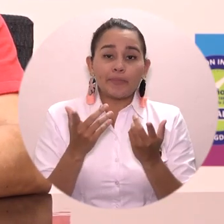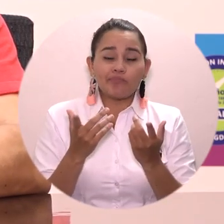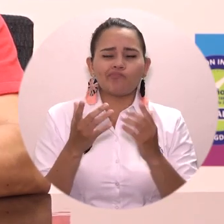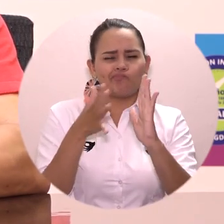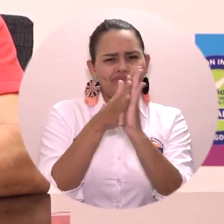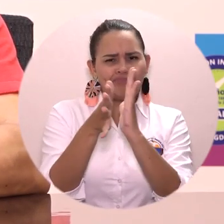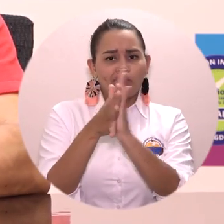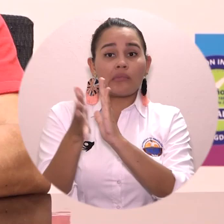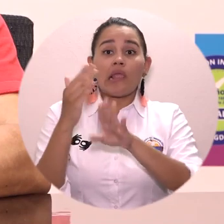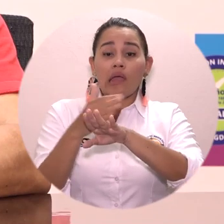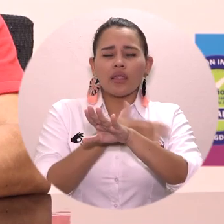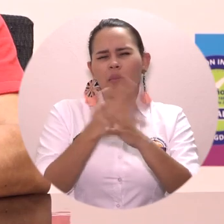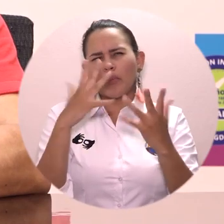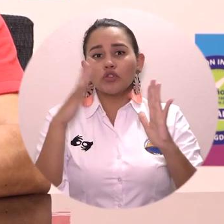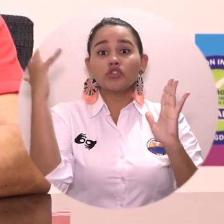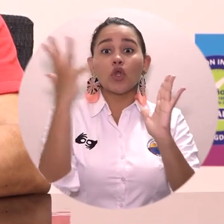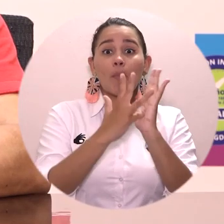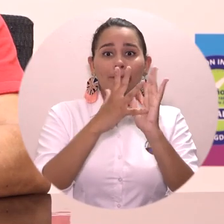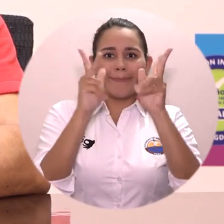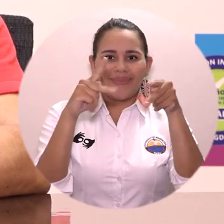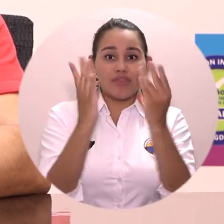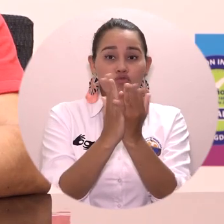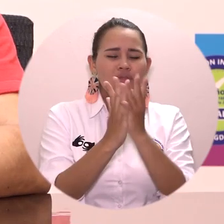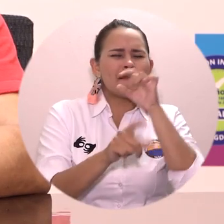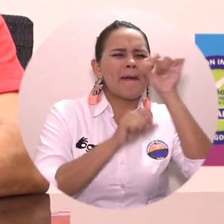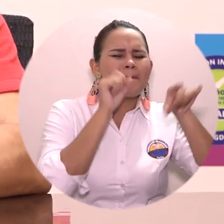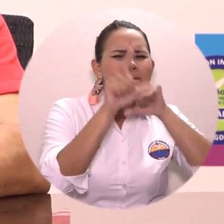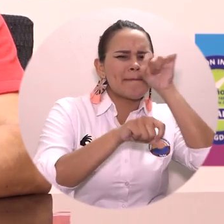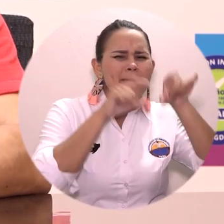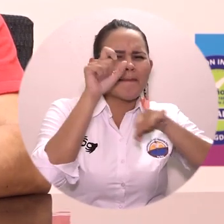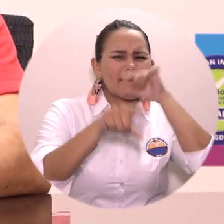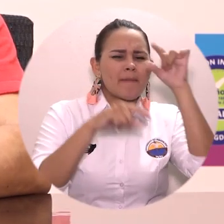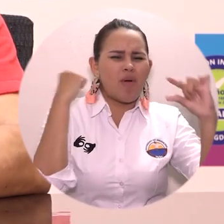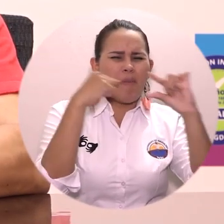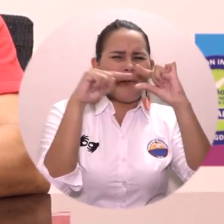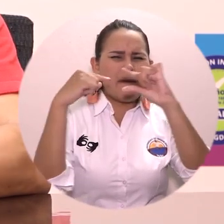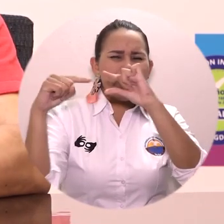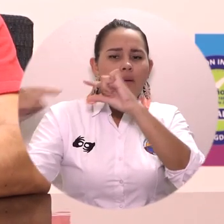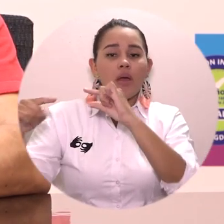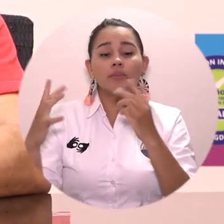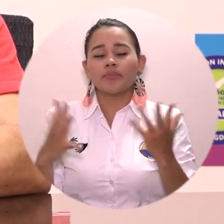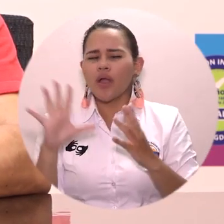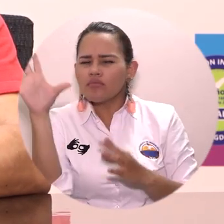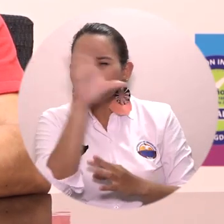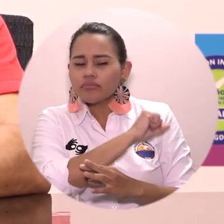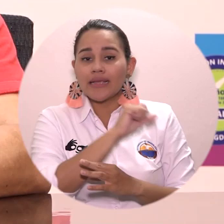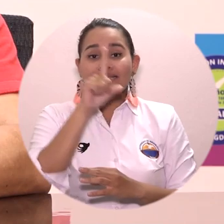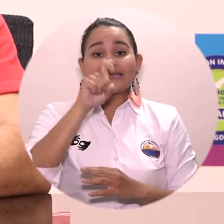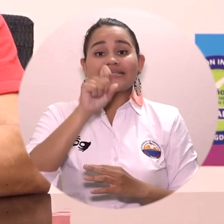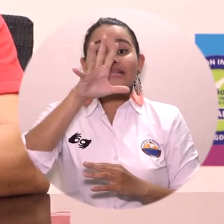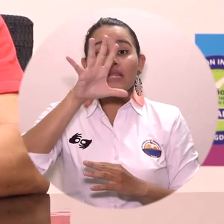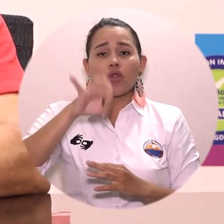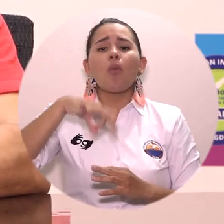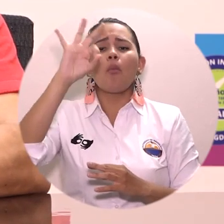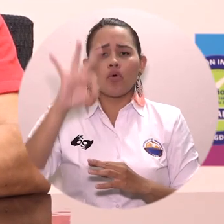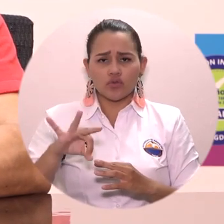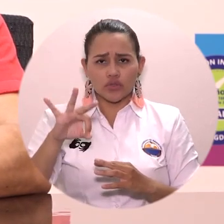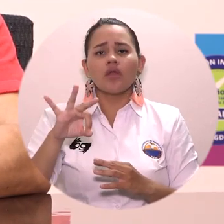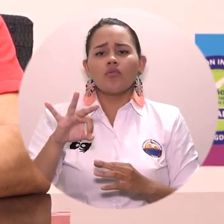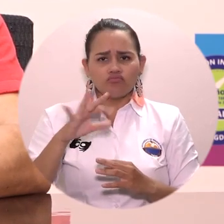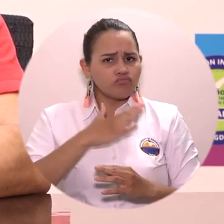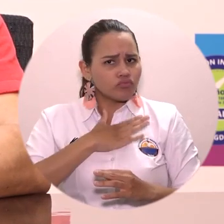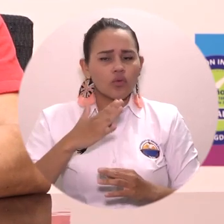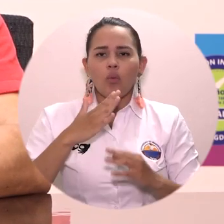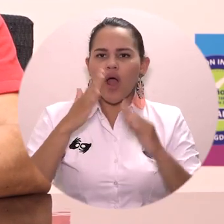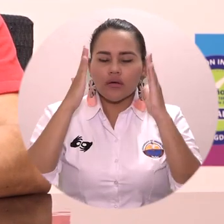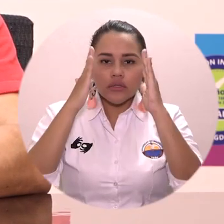Asimismo, hicimos una encuesta con cerca de 5.000 estudiantes en los cuales identificamos que el 65% ha tenido acceso a